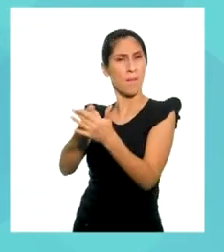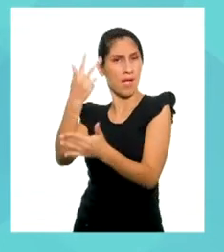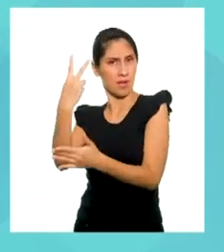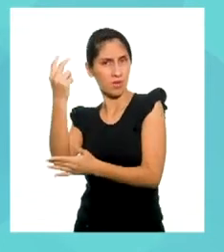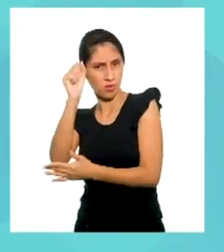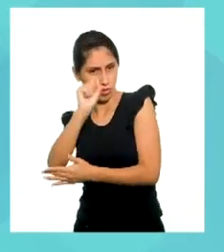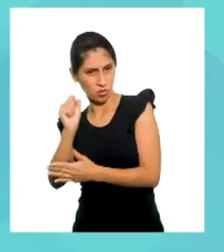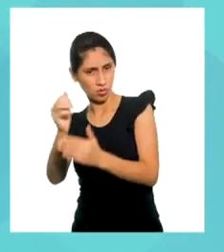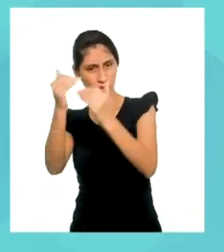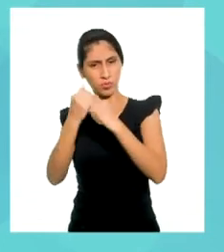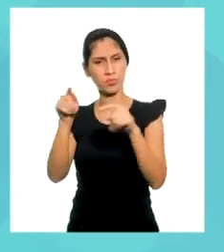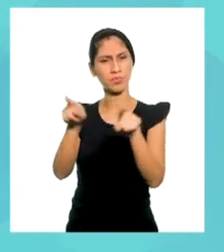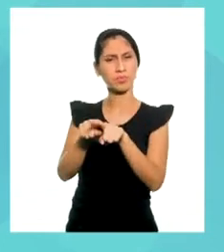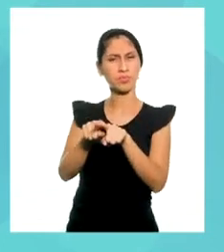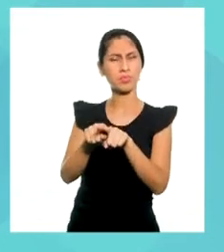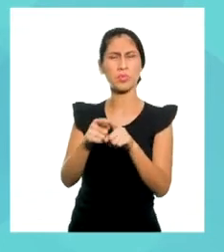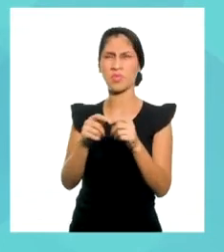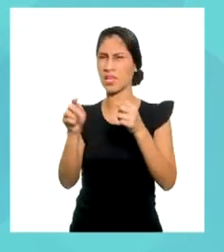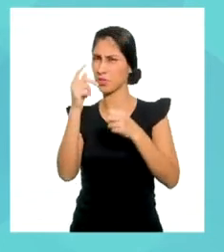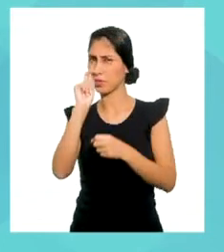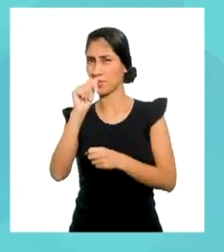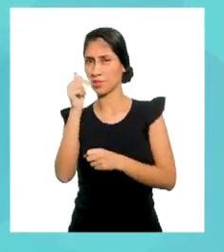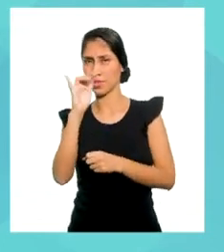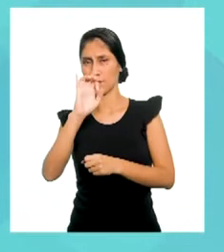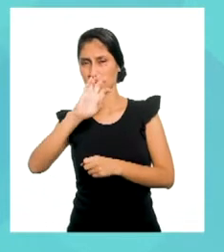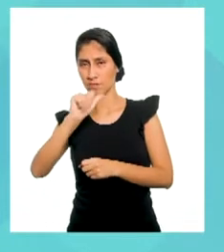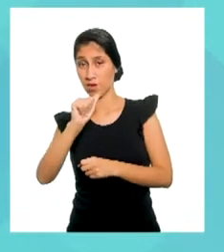anterior, una tarifa base.